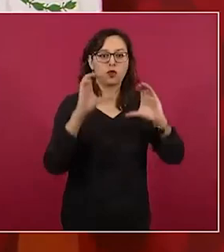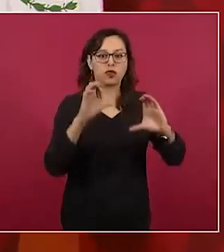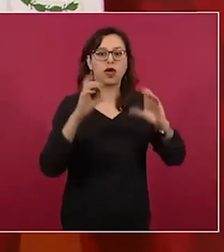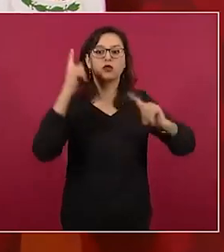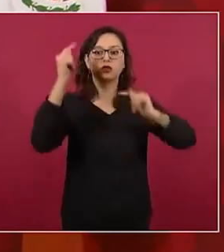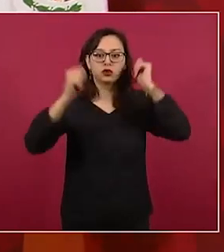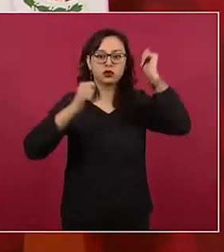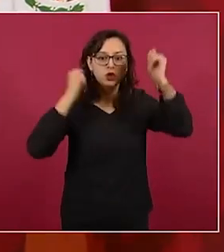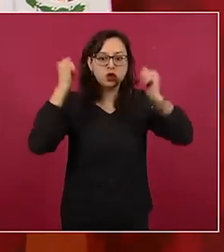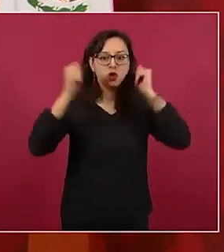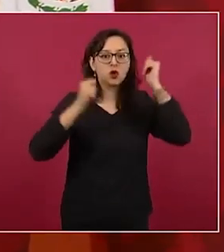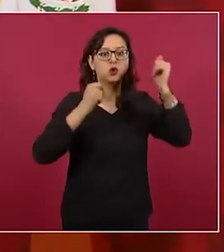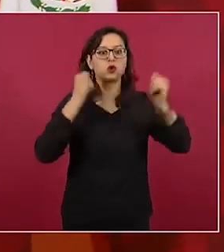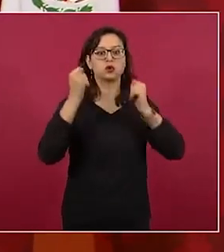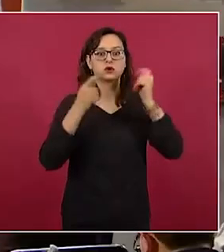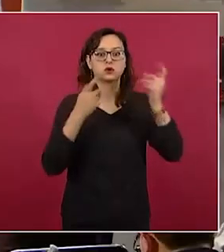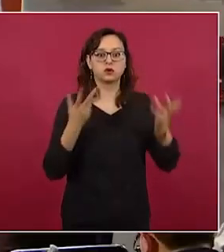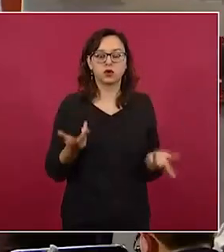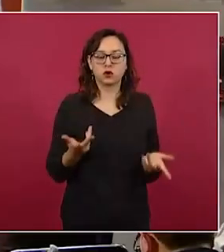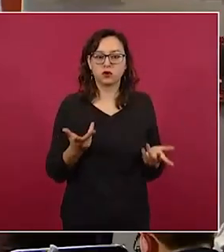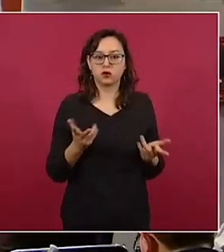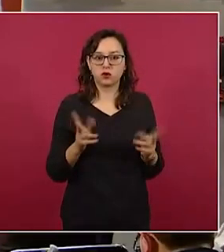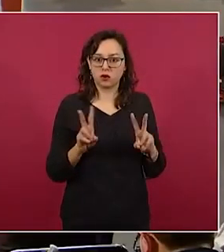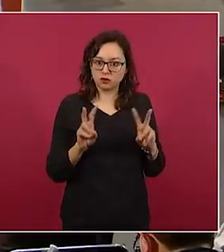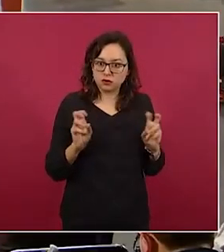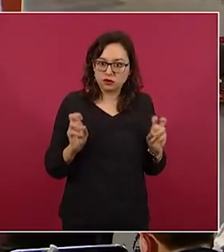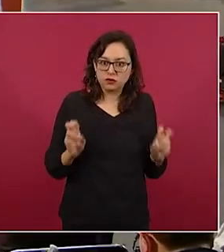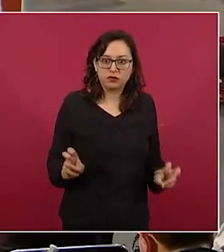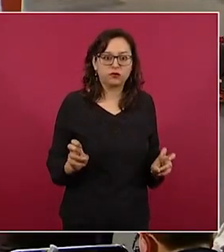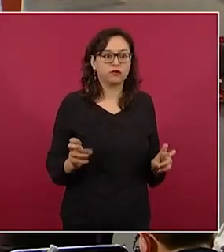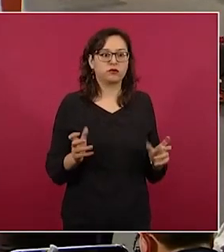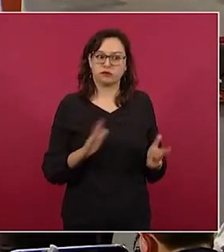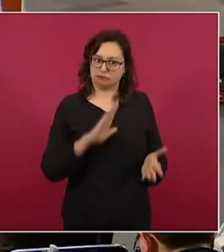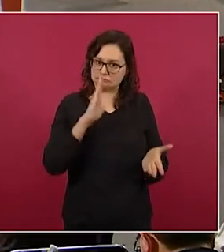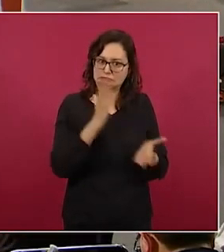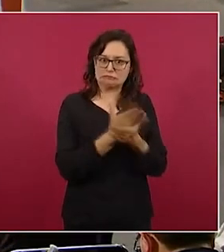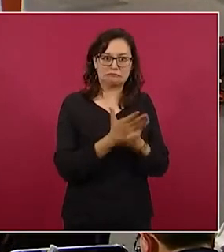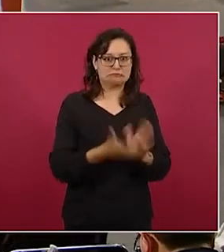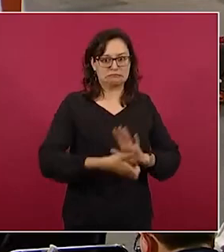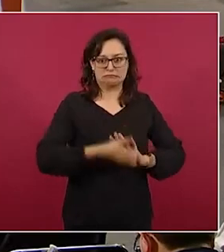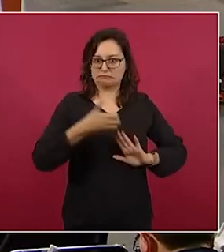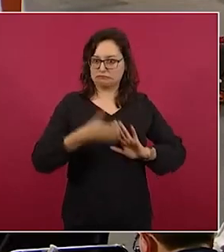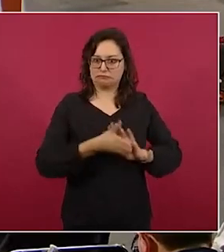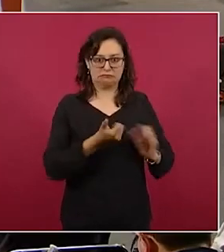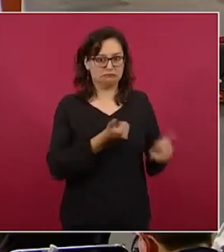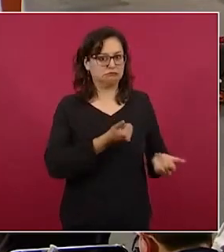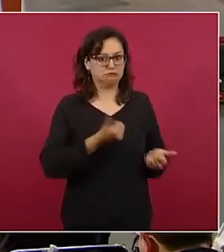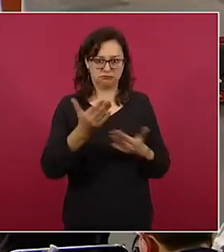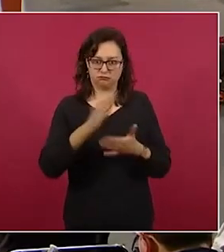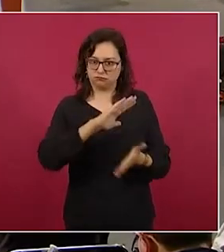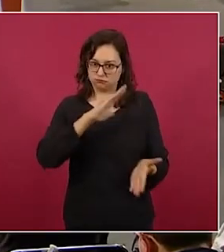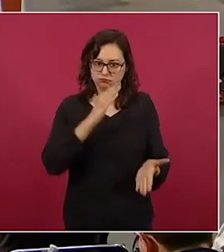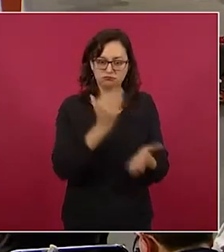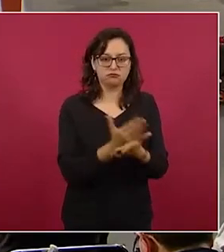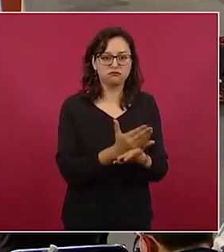parar… Páralo ahí, páralo, páralo. Aquí está clarísimo. Estos son los bancos.